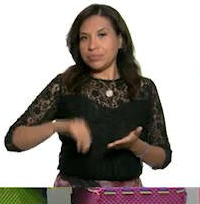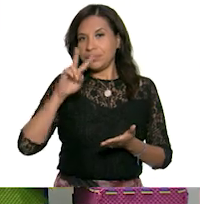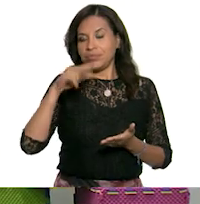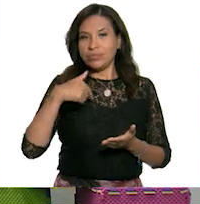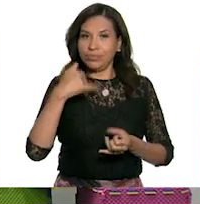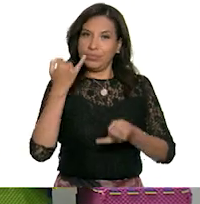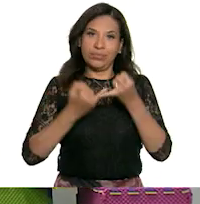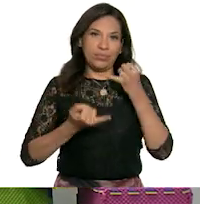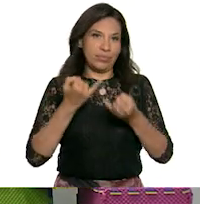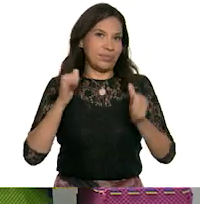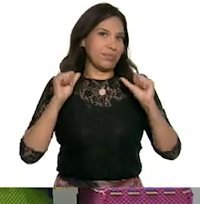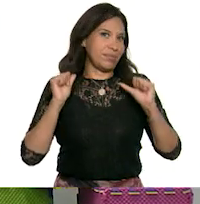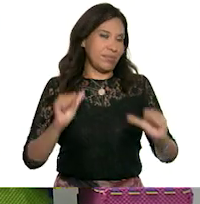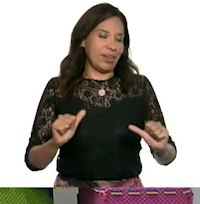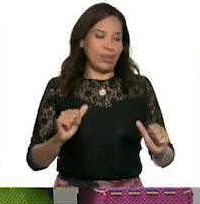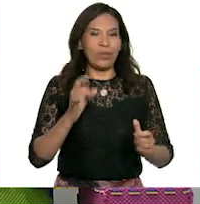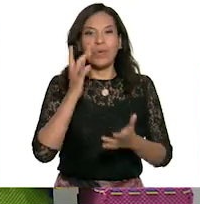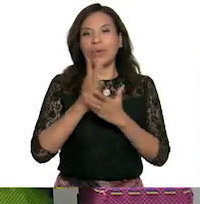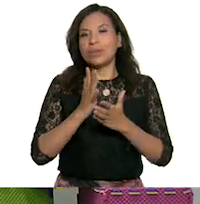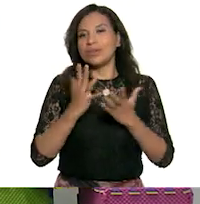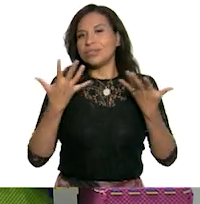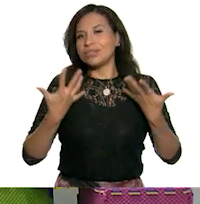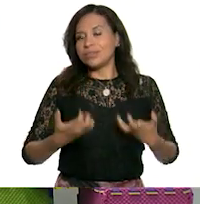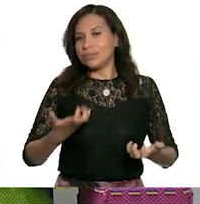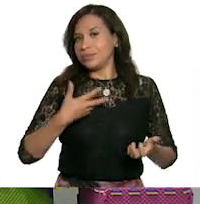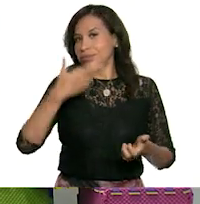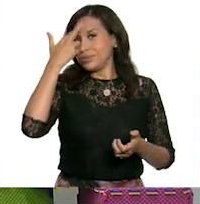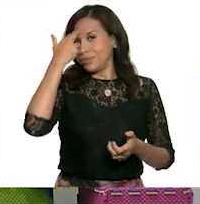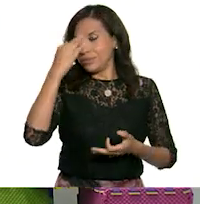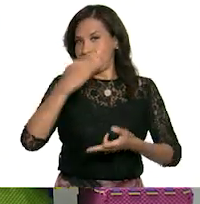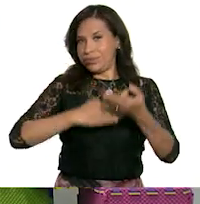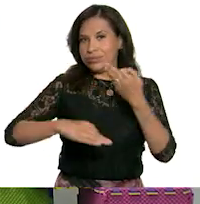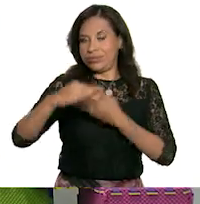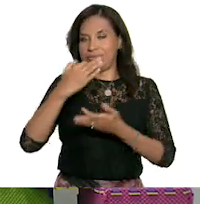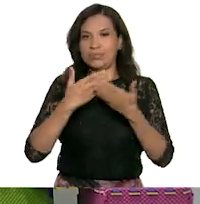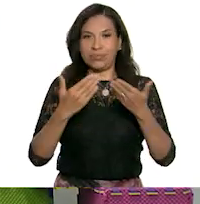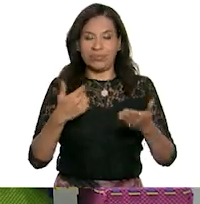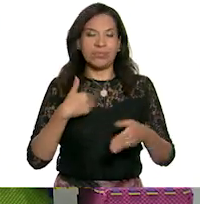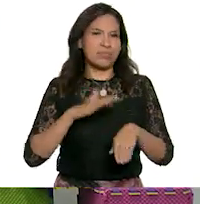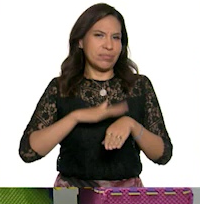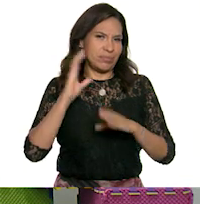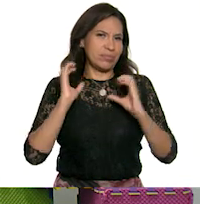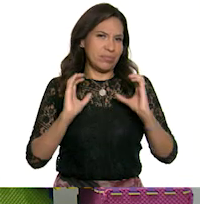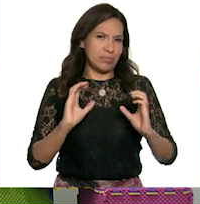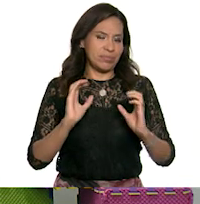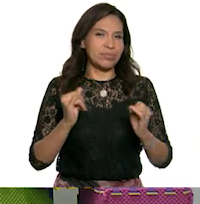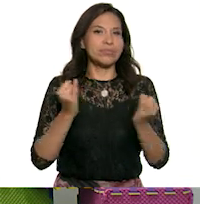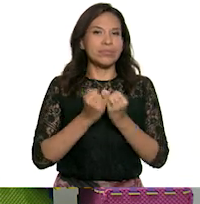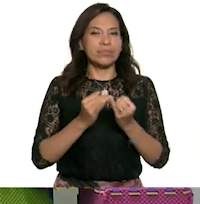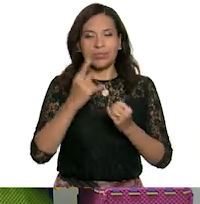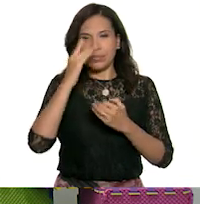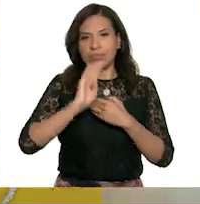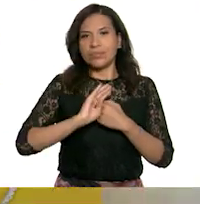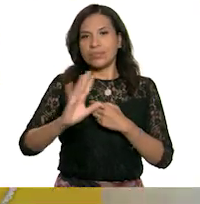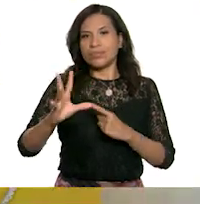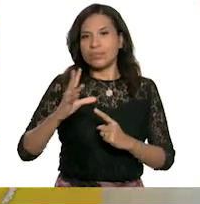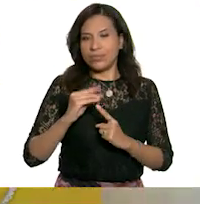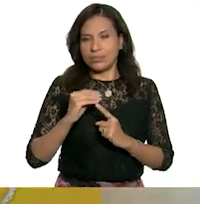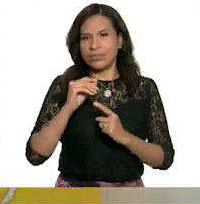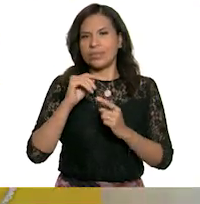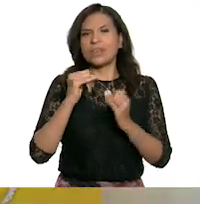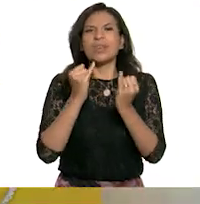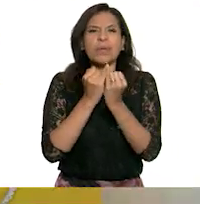fui muy afortunado porque solo fue el susto, pero tiene toda la razón. Ahora tendré más cuidado. Así podré evitar un accidente.